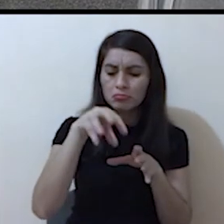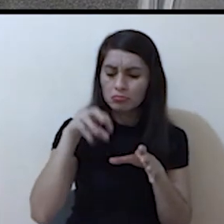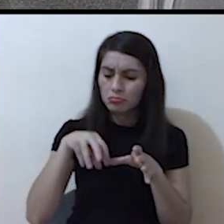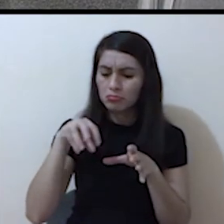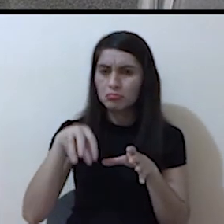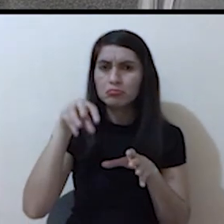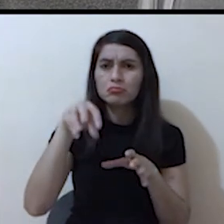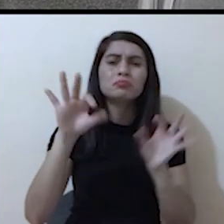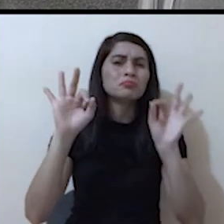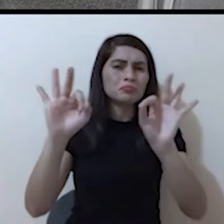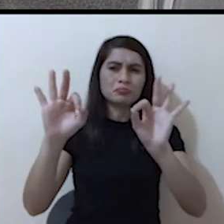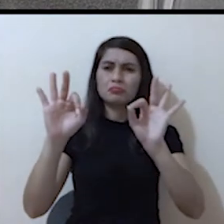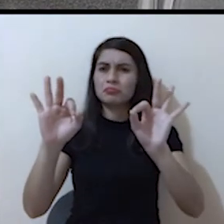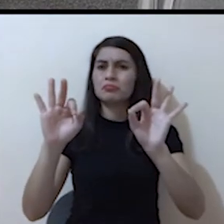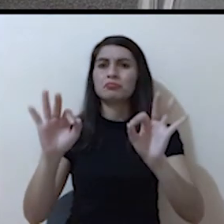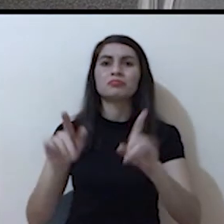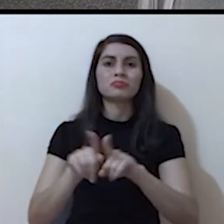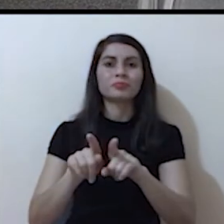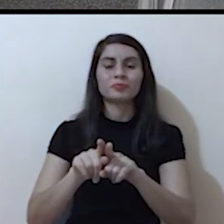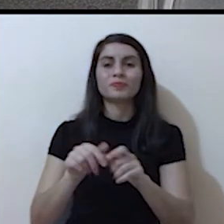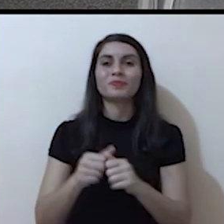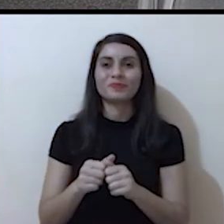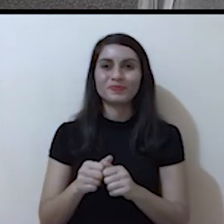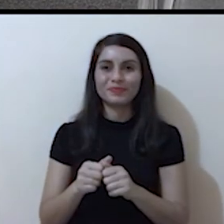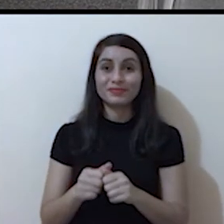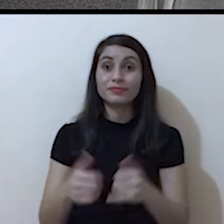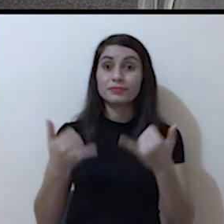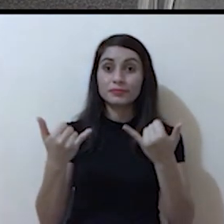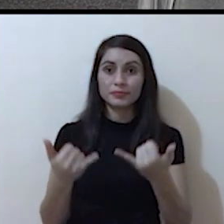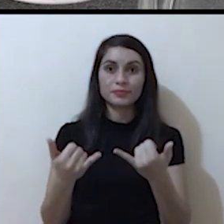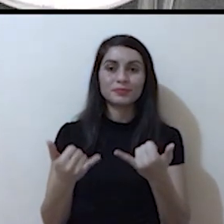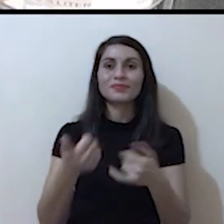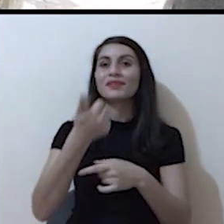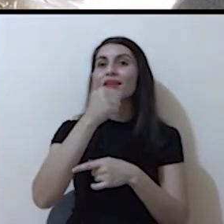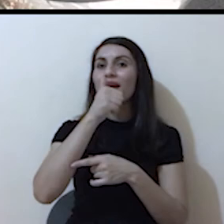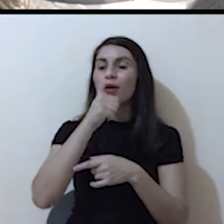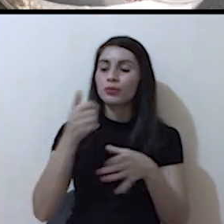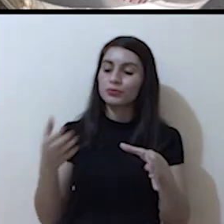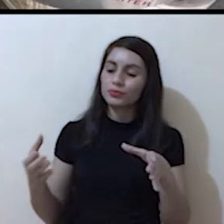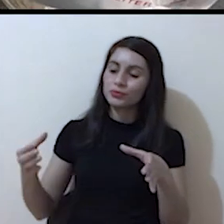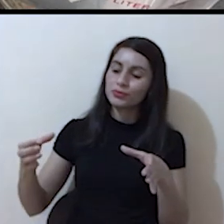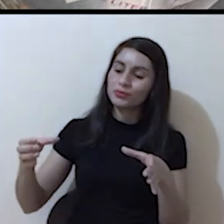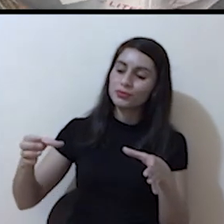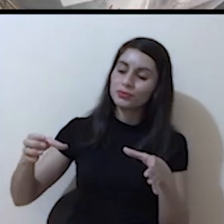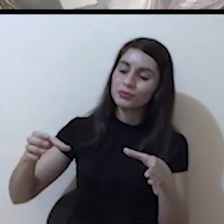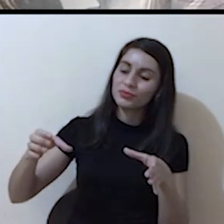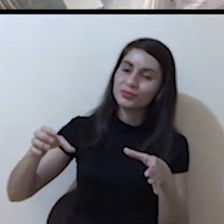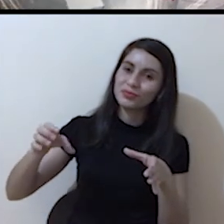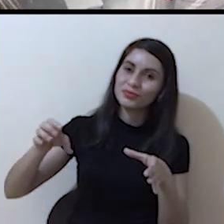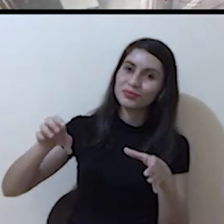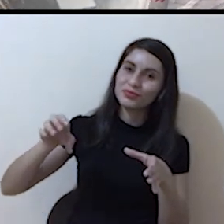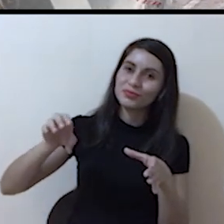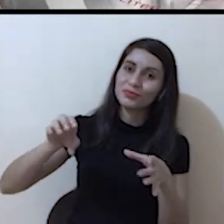una opción más fácil. Vamos a comenzar depositando el agua poco a poco. Quiero que observes